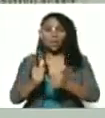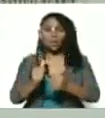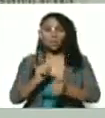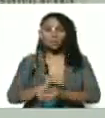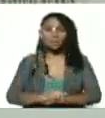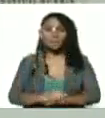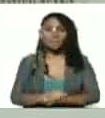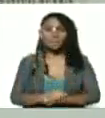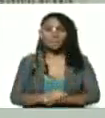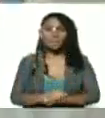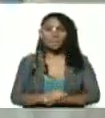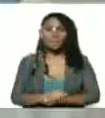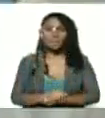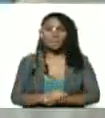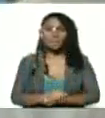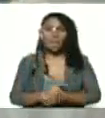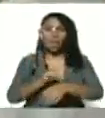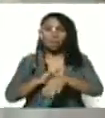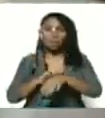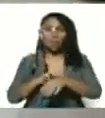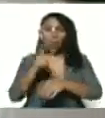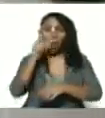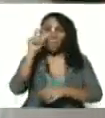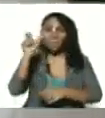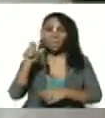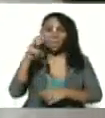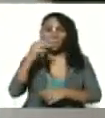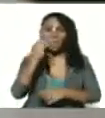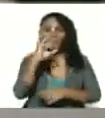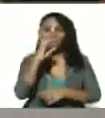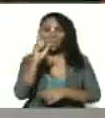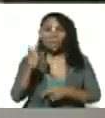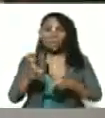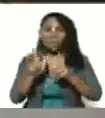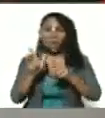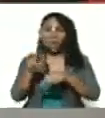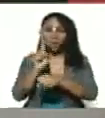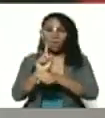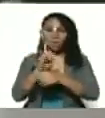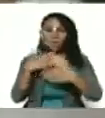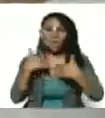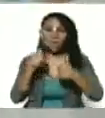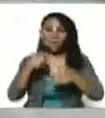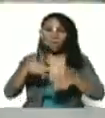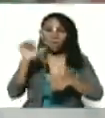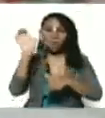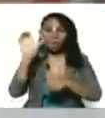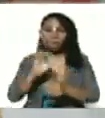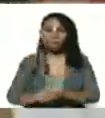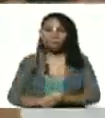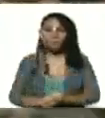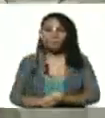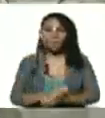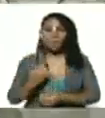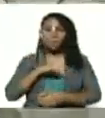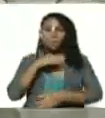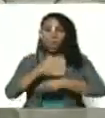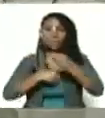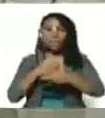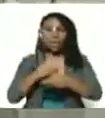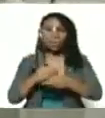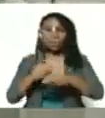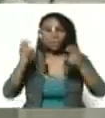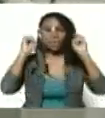popular para la salud al doctor Armando Marín autoridad única de salud de Caracas nos encontramos en las